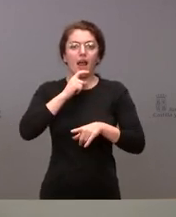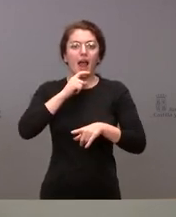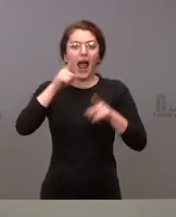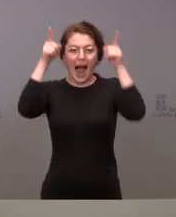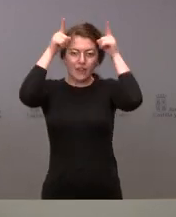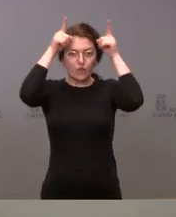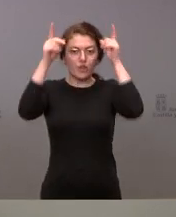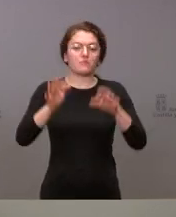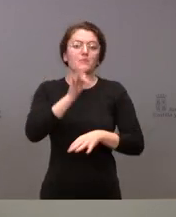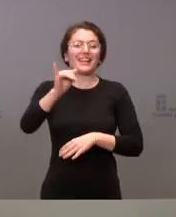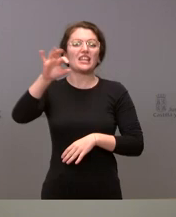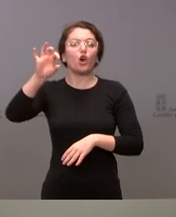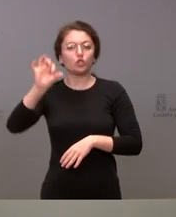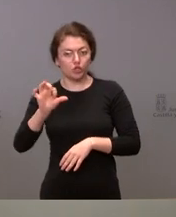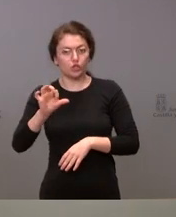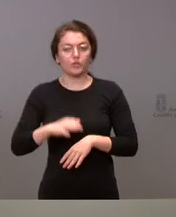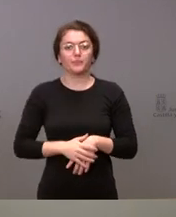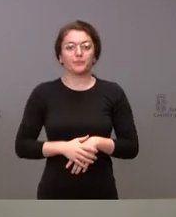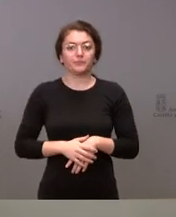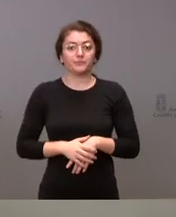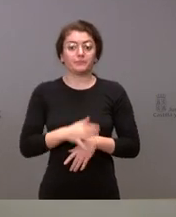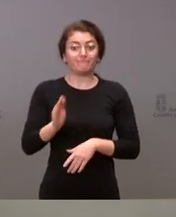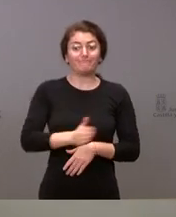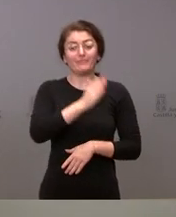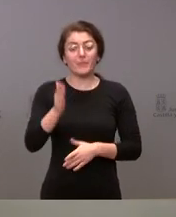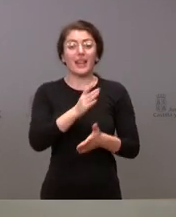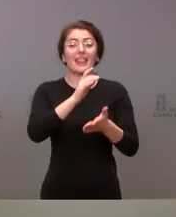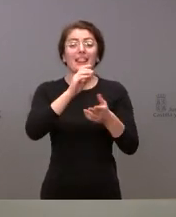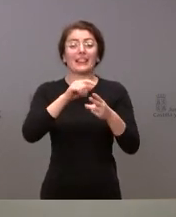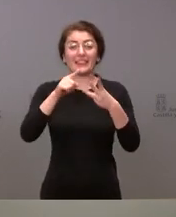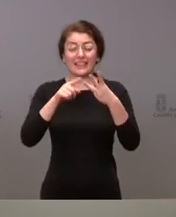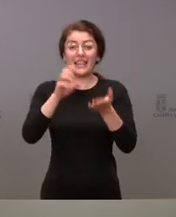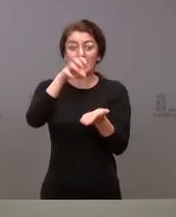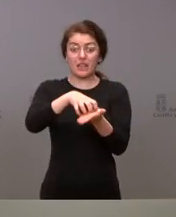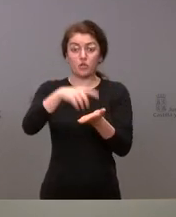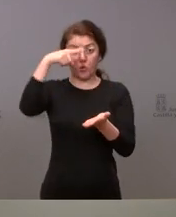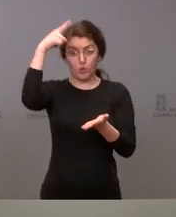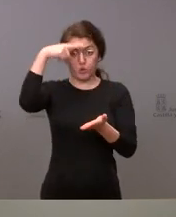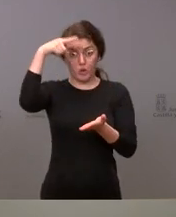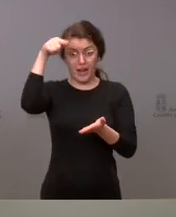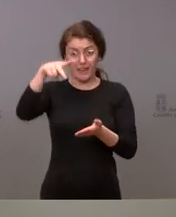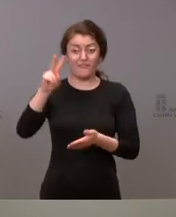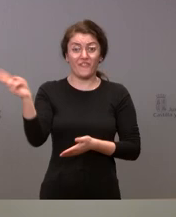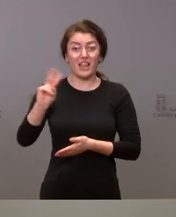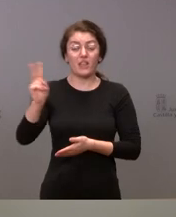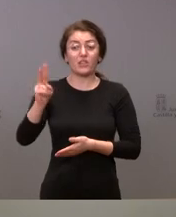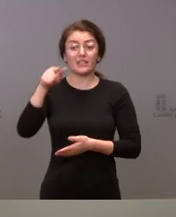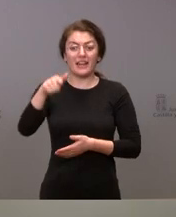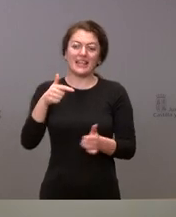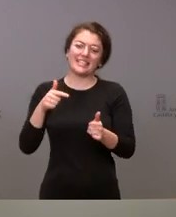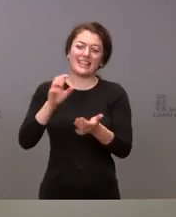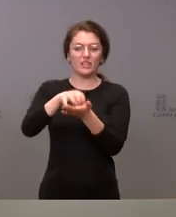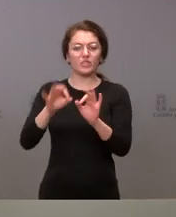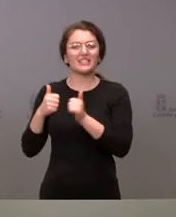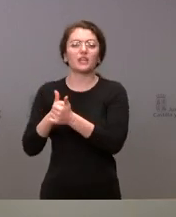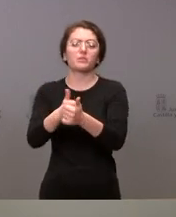IOS. Además, en el Centro Cultural Miguel de Libes de Valladolid vamos a disponer de un centro de seguimiento de toda la jornada electoral donde